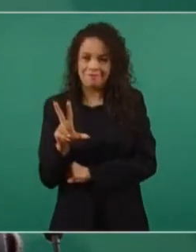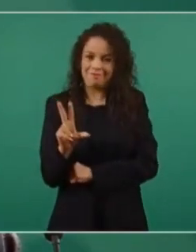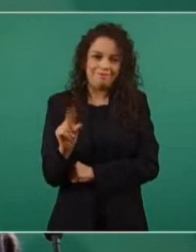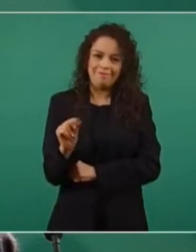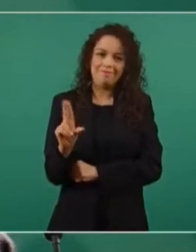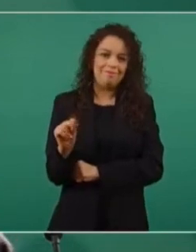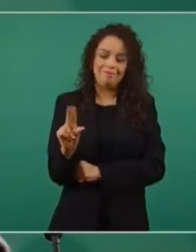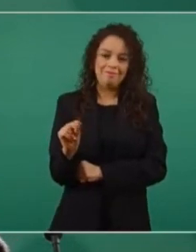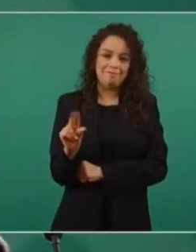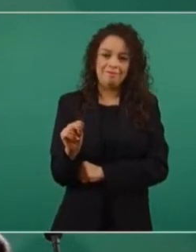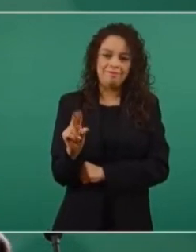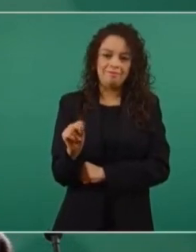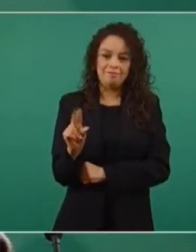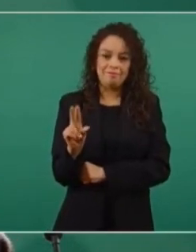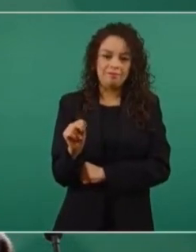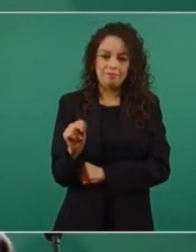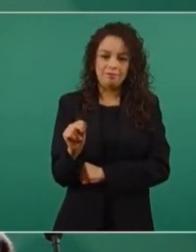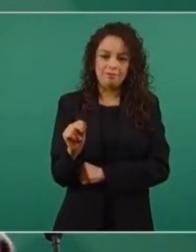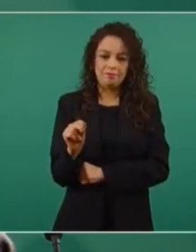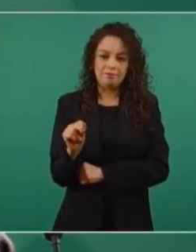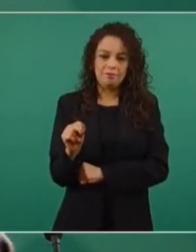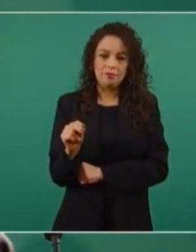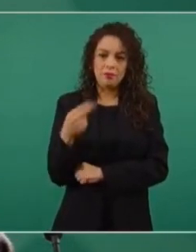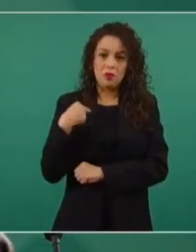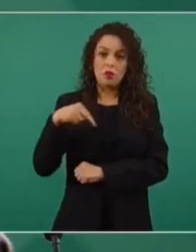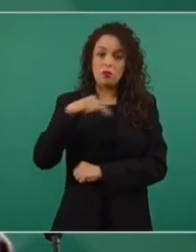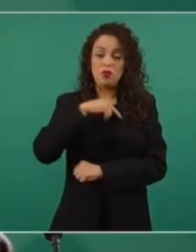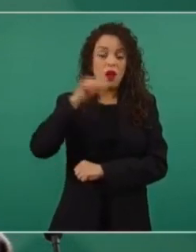somos antidemocráticos